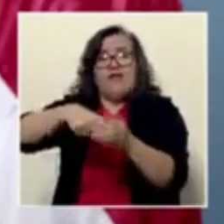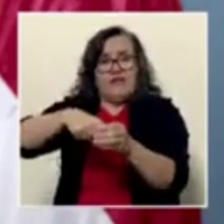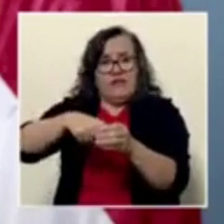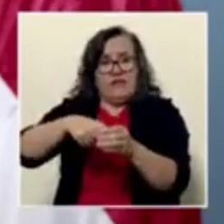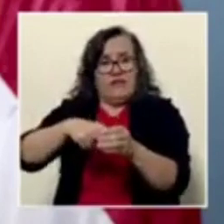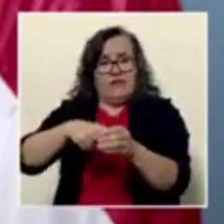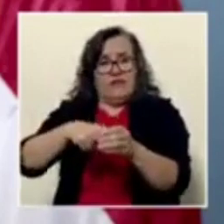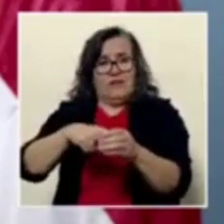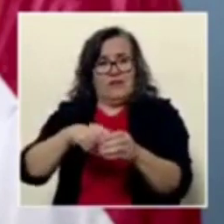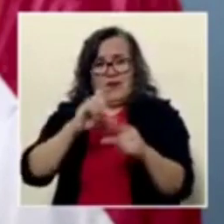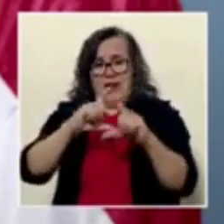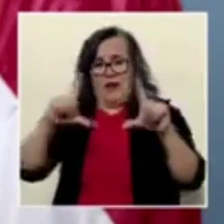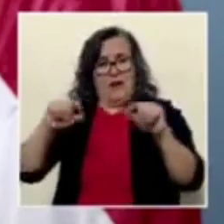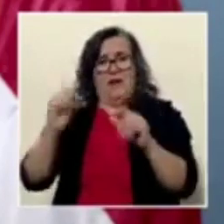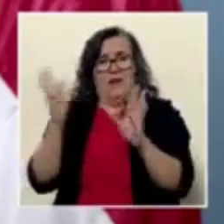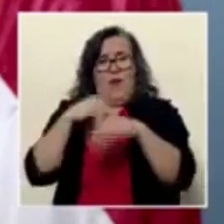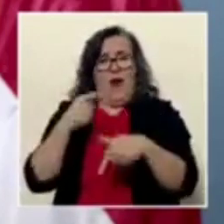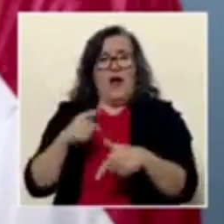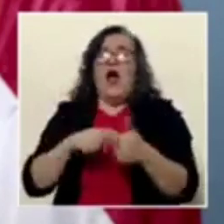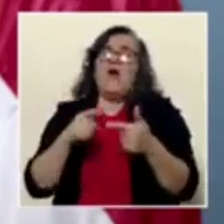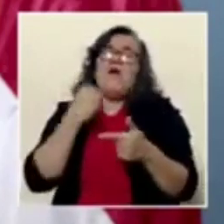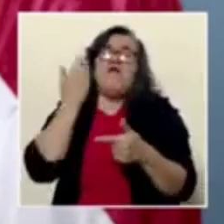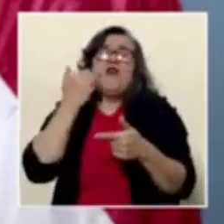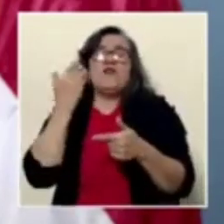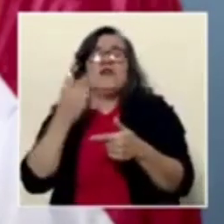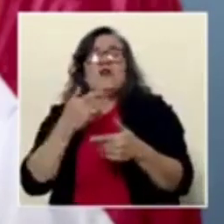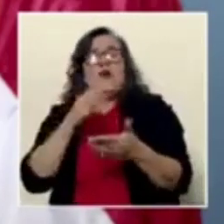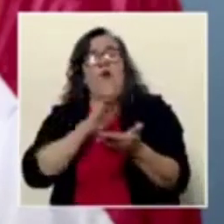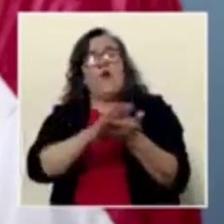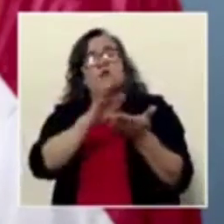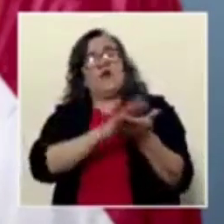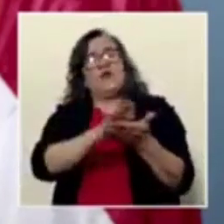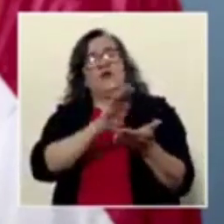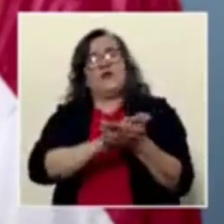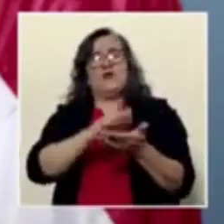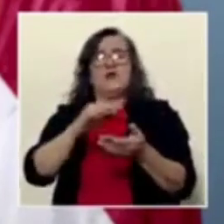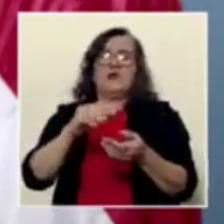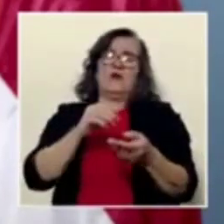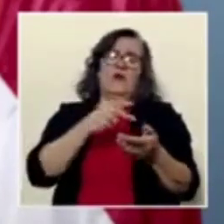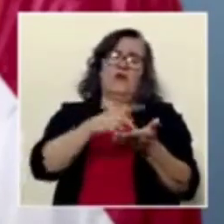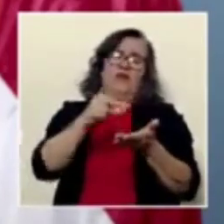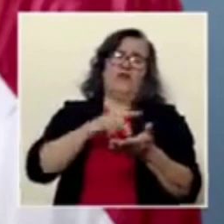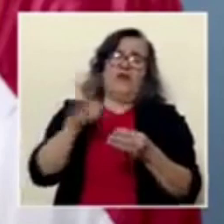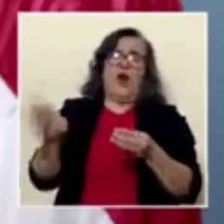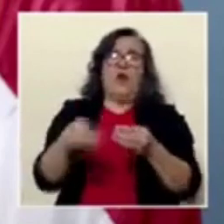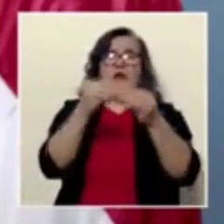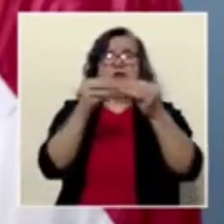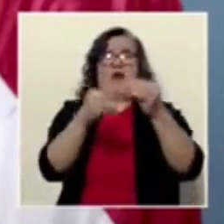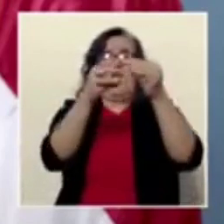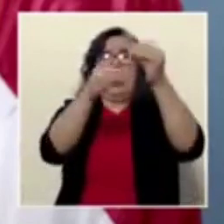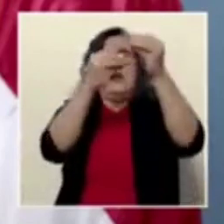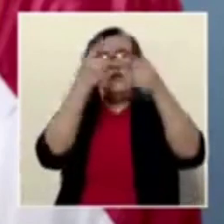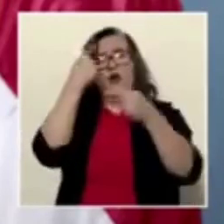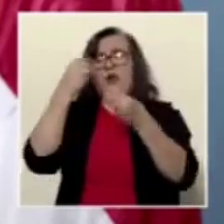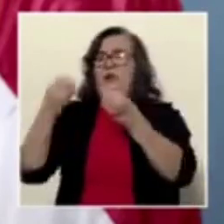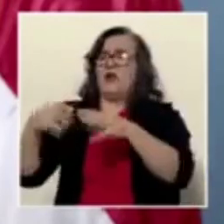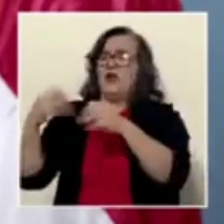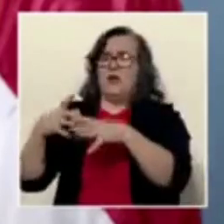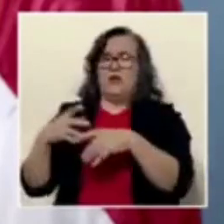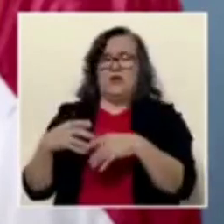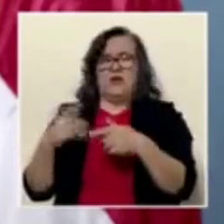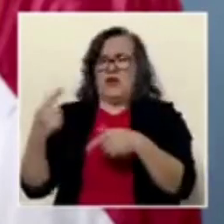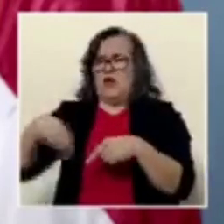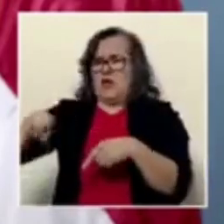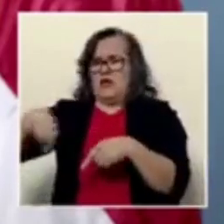Qué fácil es decir, hay que meter más cuotas, hay que subir las cuotas porque estamos perdiendo plata mientras la desperdicia